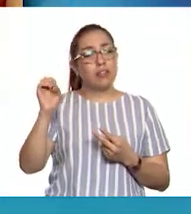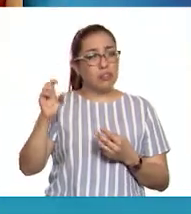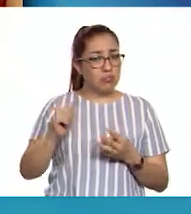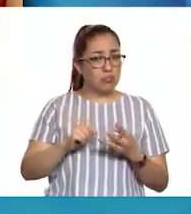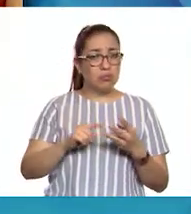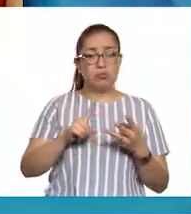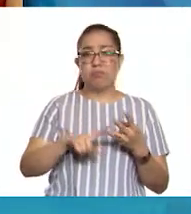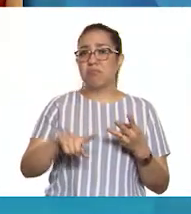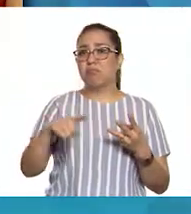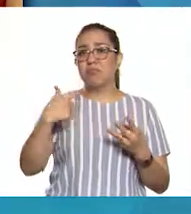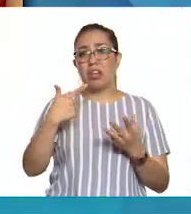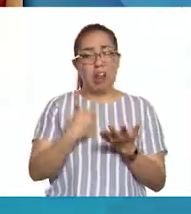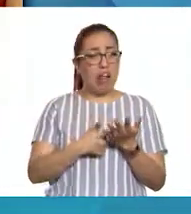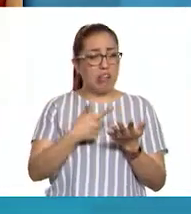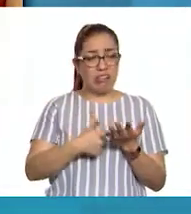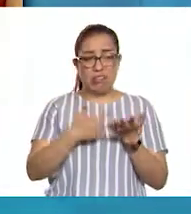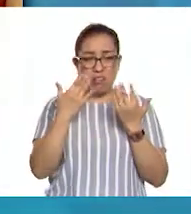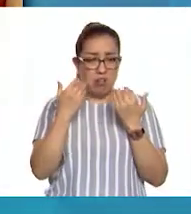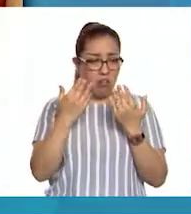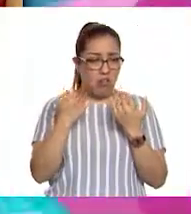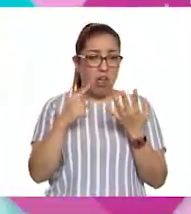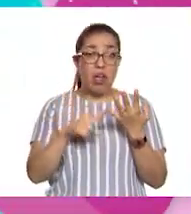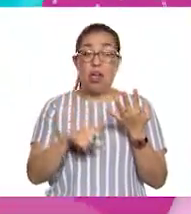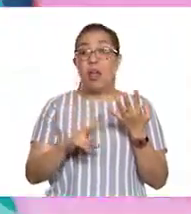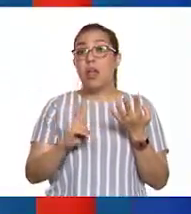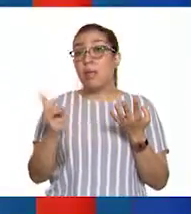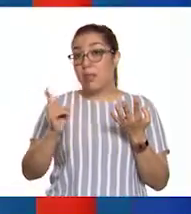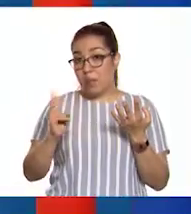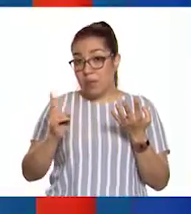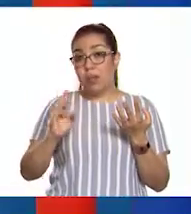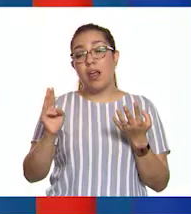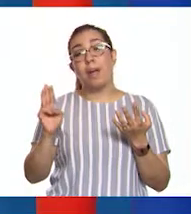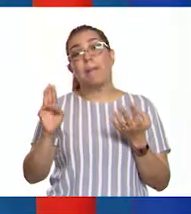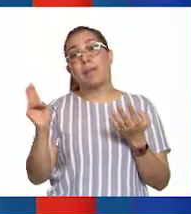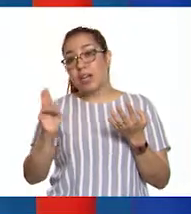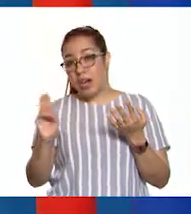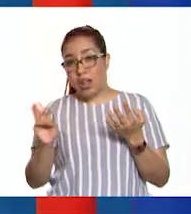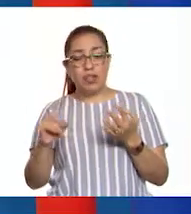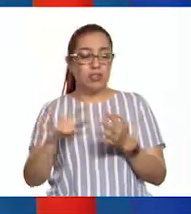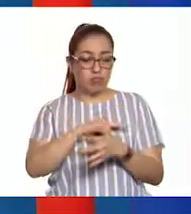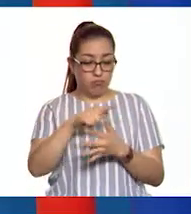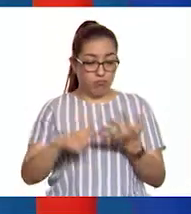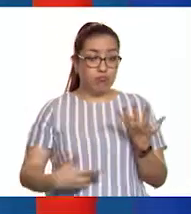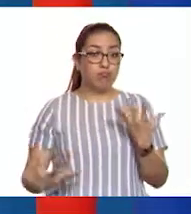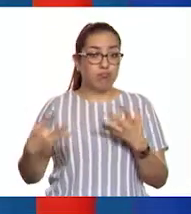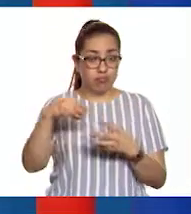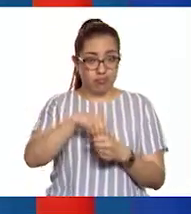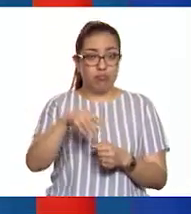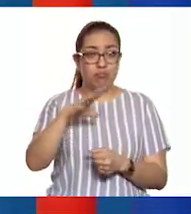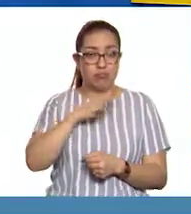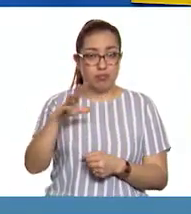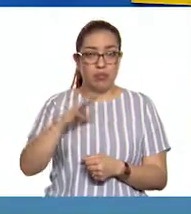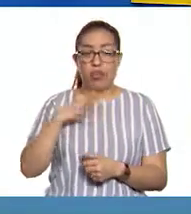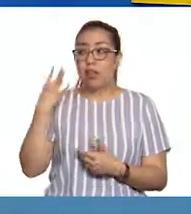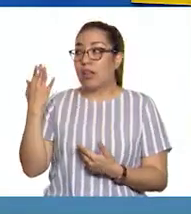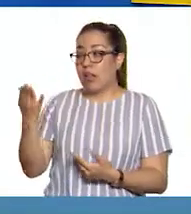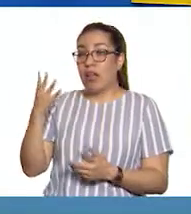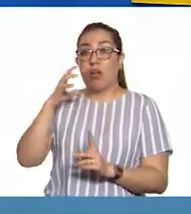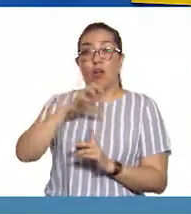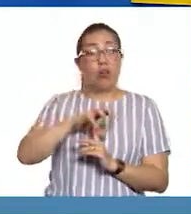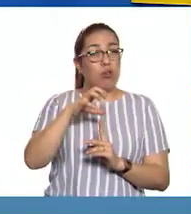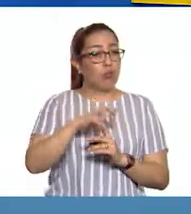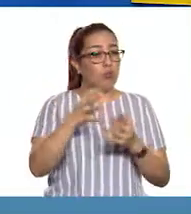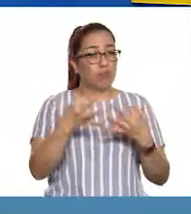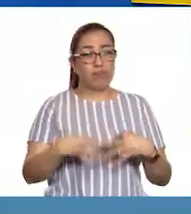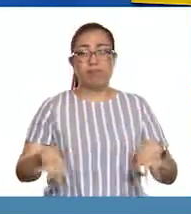vitaminas y minerales. Profesor, entonces los hongos son fundamentales en los ecosistemas. Concuerdo contigo.